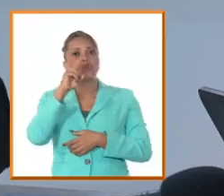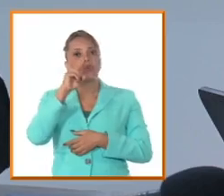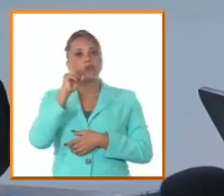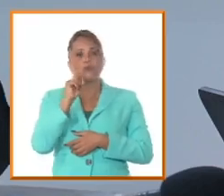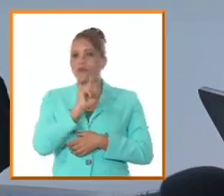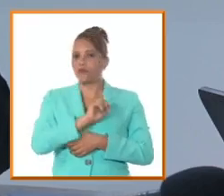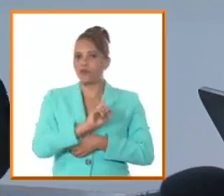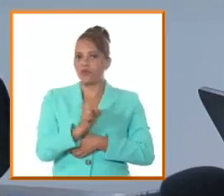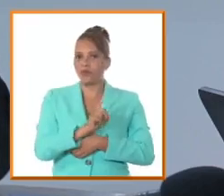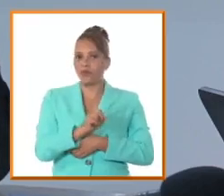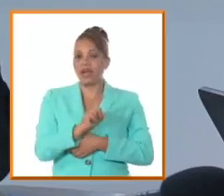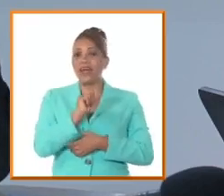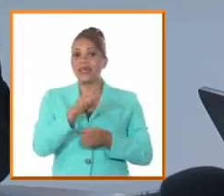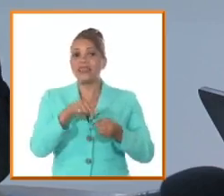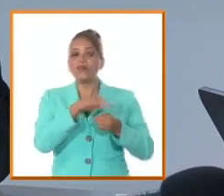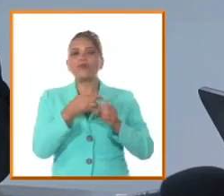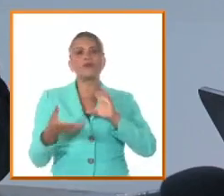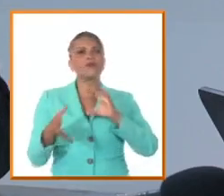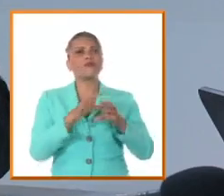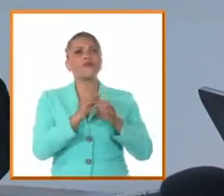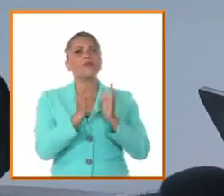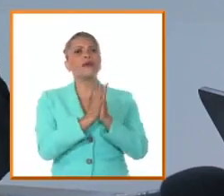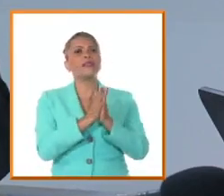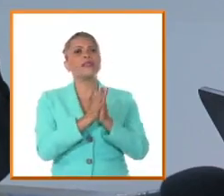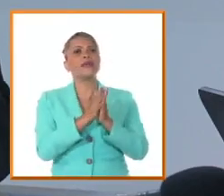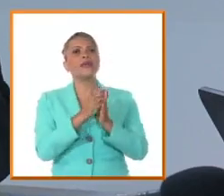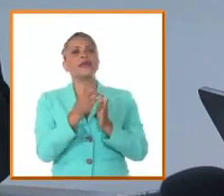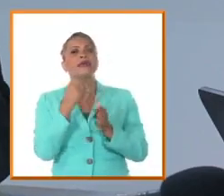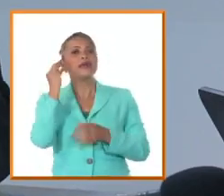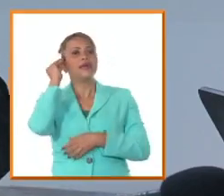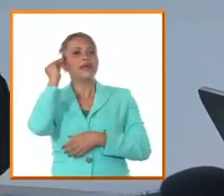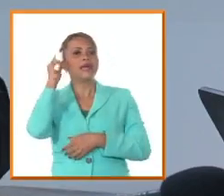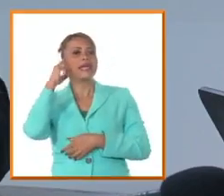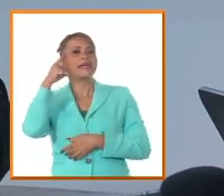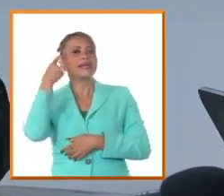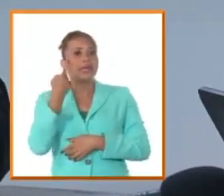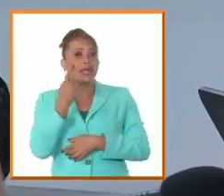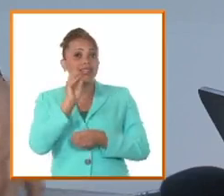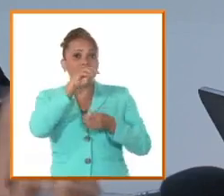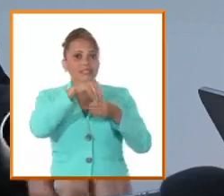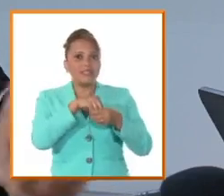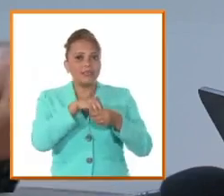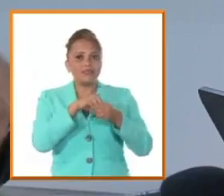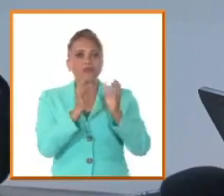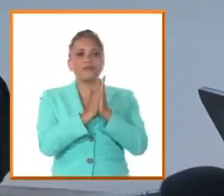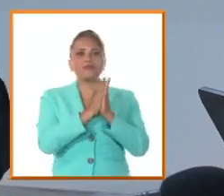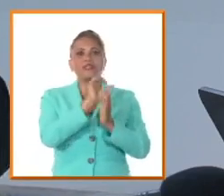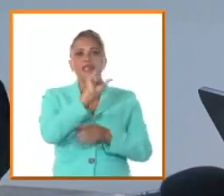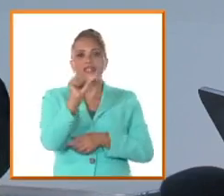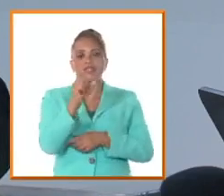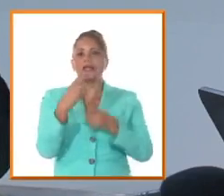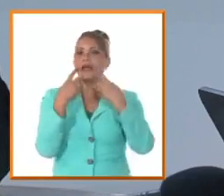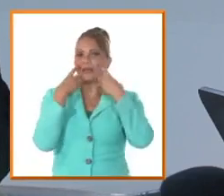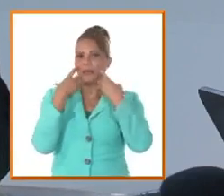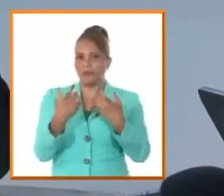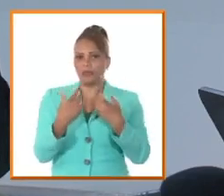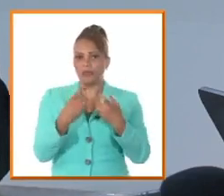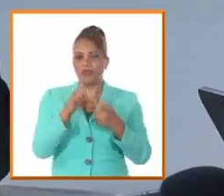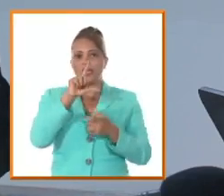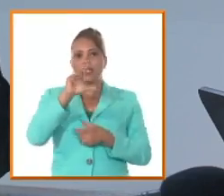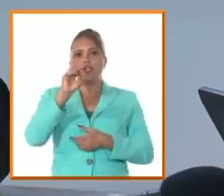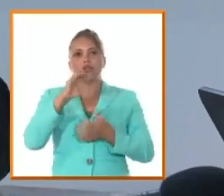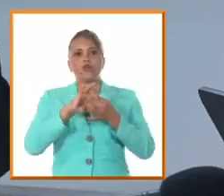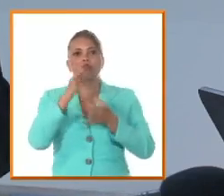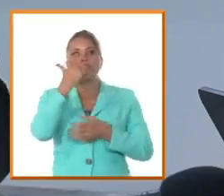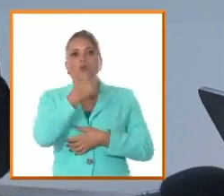y hay una doctrina social en esas logias que es importantísima son las logias que